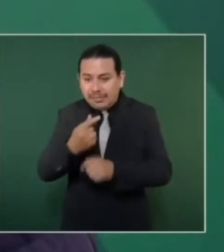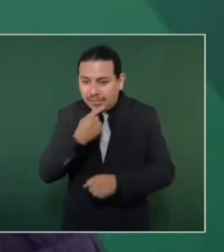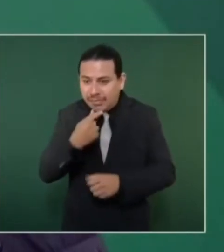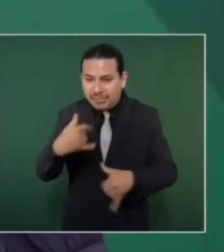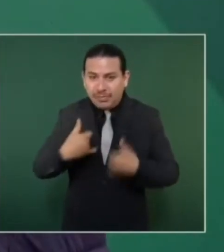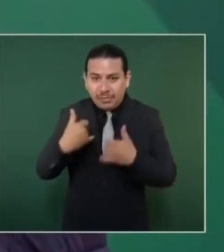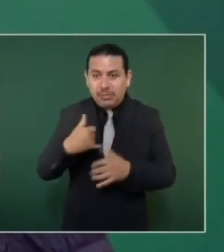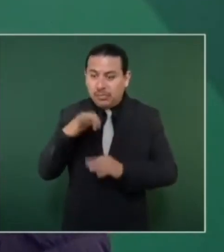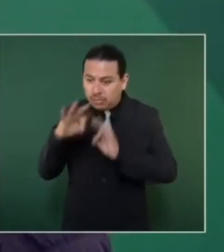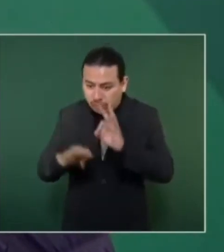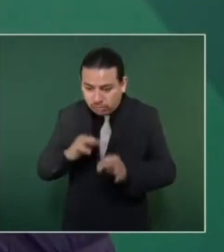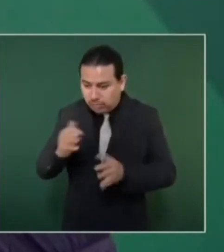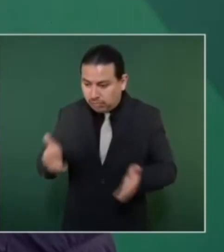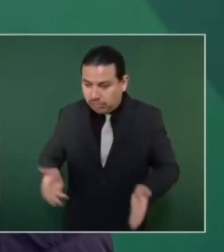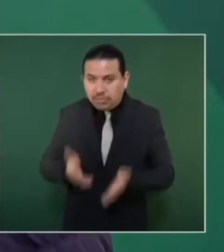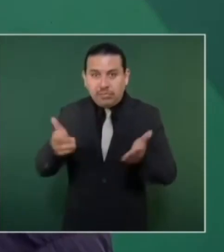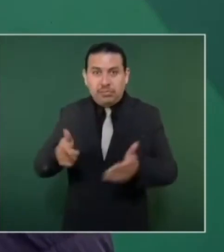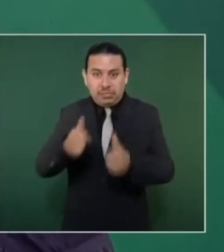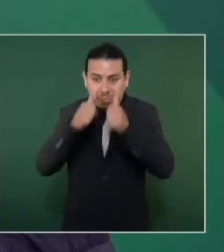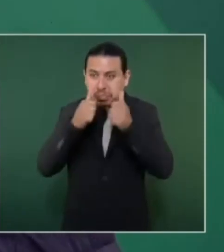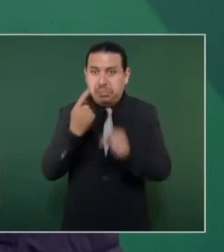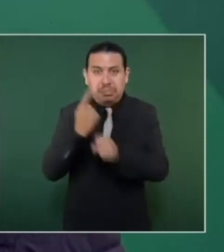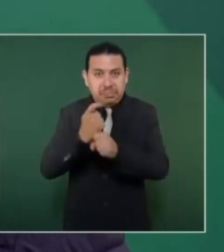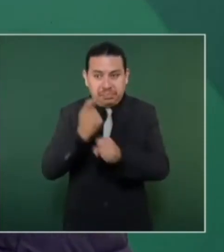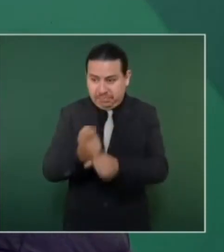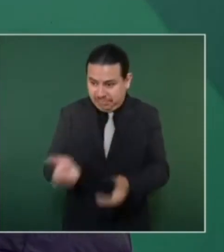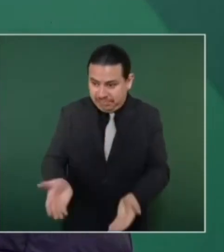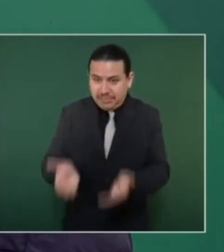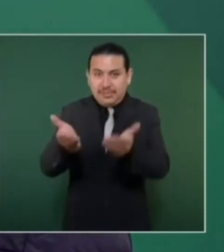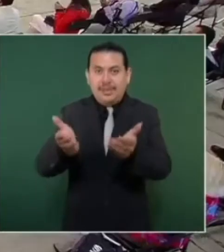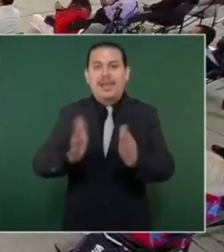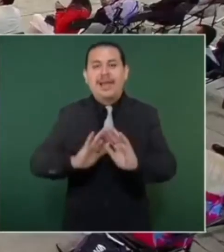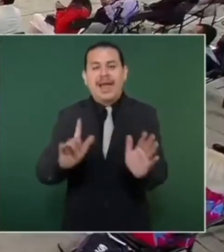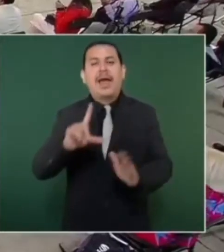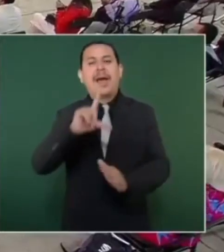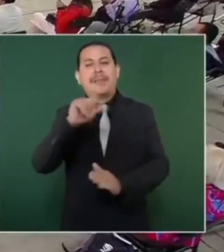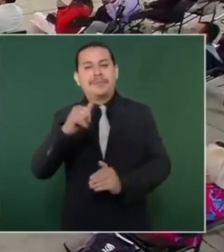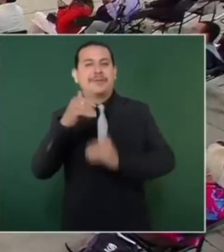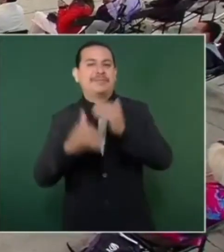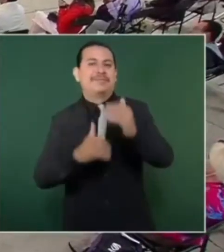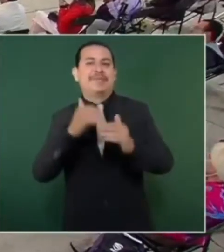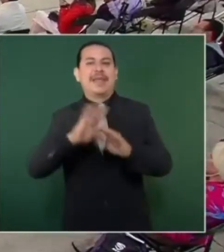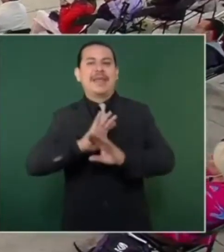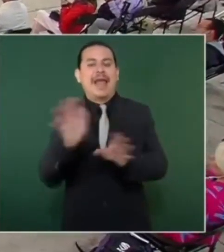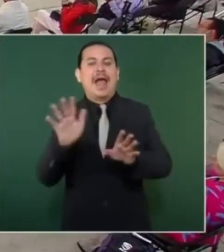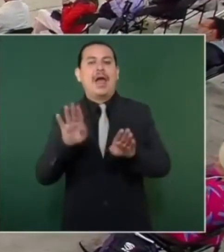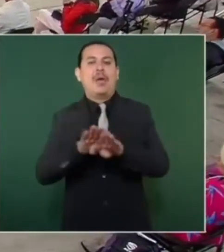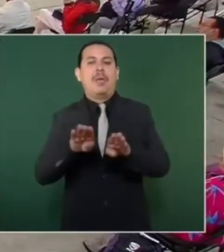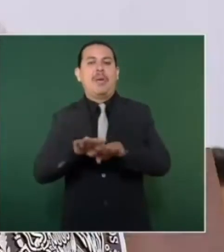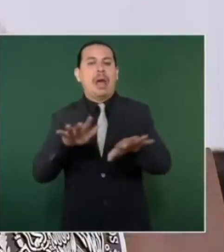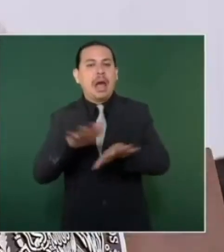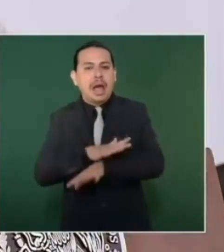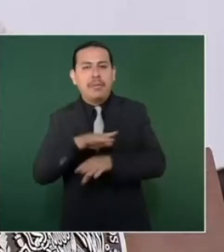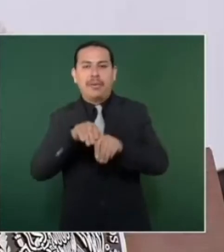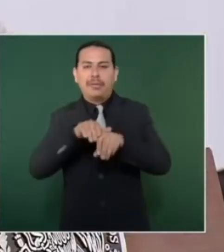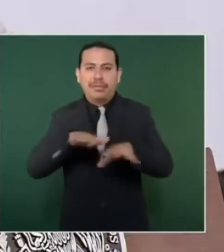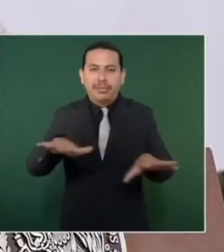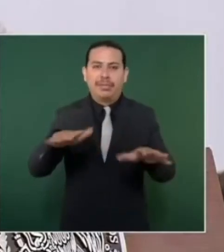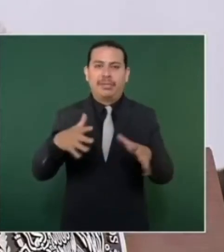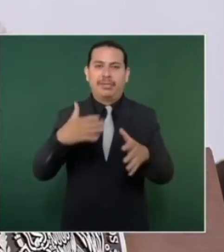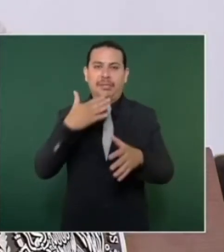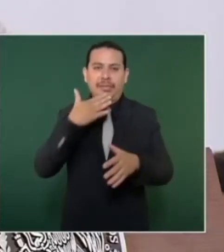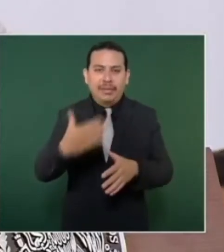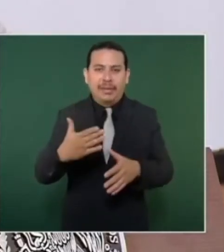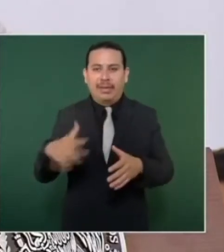podido ir disminuyendo la incidencia